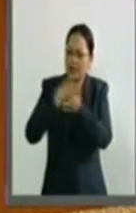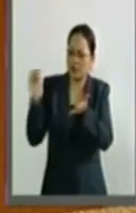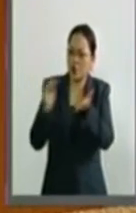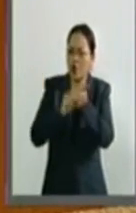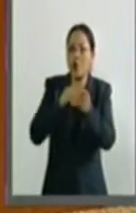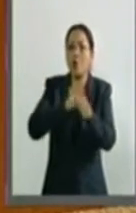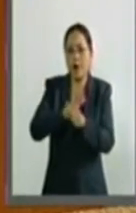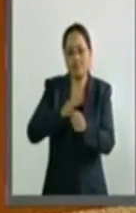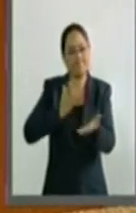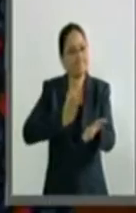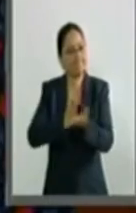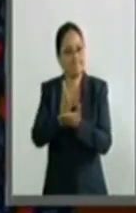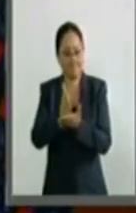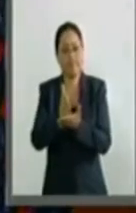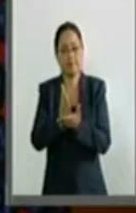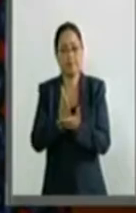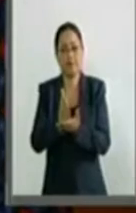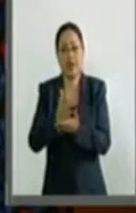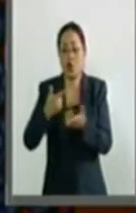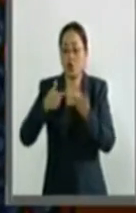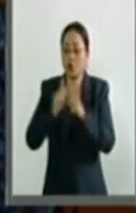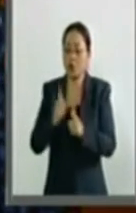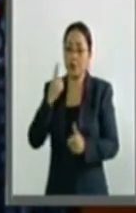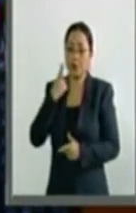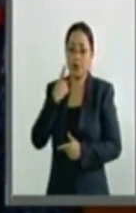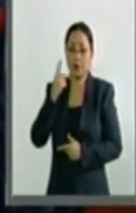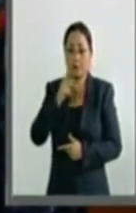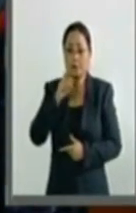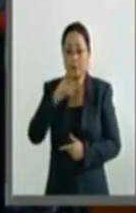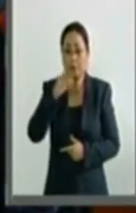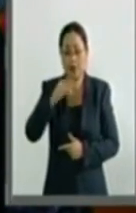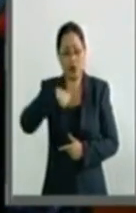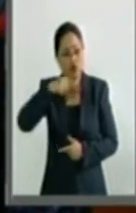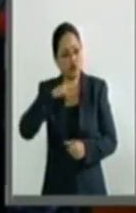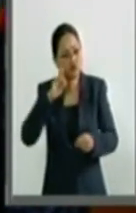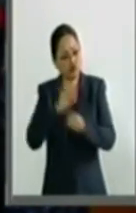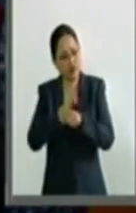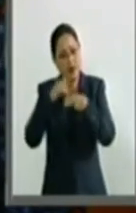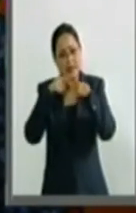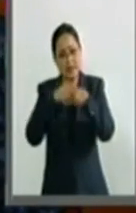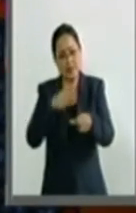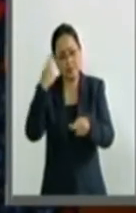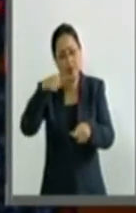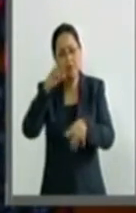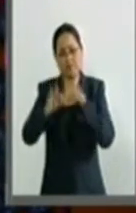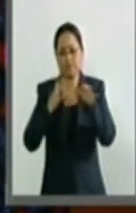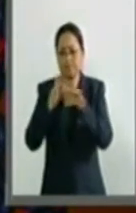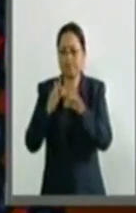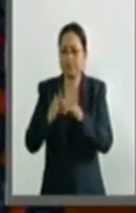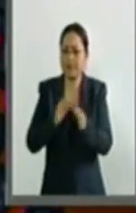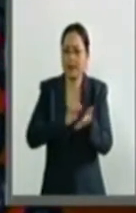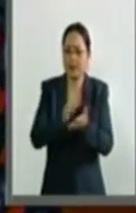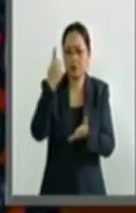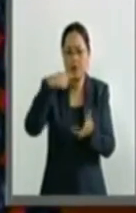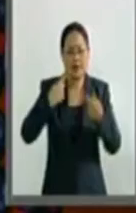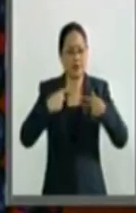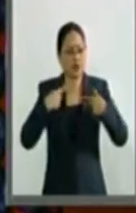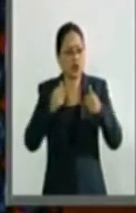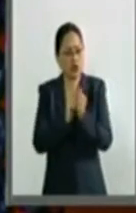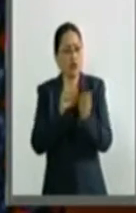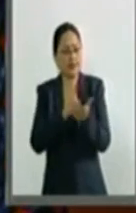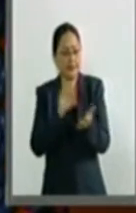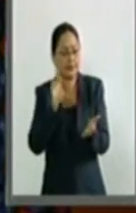Grupo Parlamentario del PRI, seguiremos trabajando por garantizar el ejercicio efectivo de los derechos de las personas con